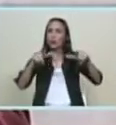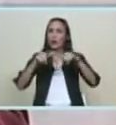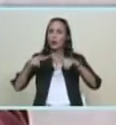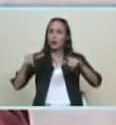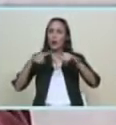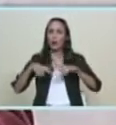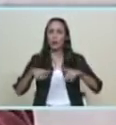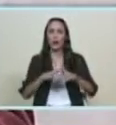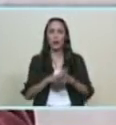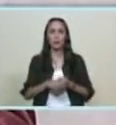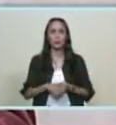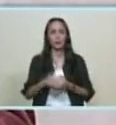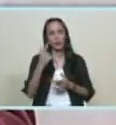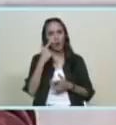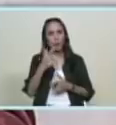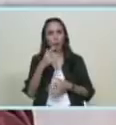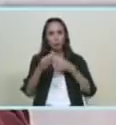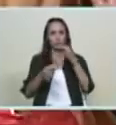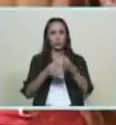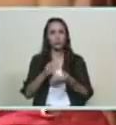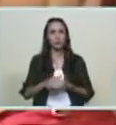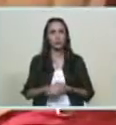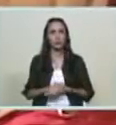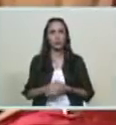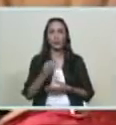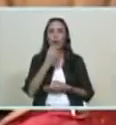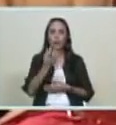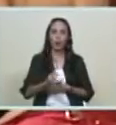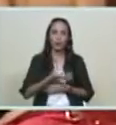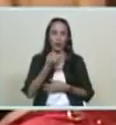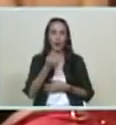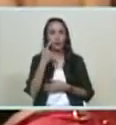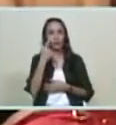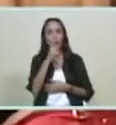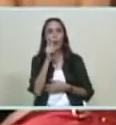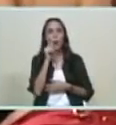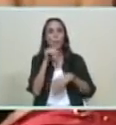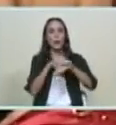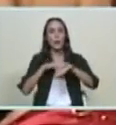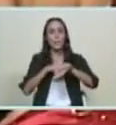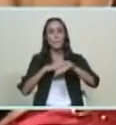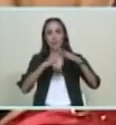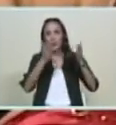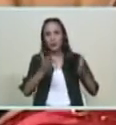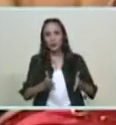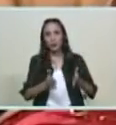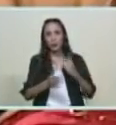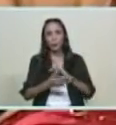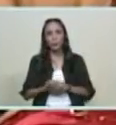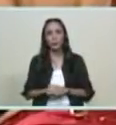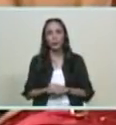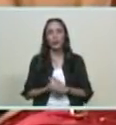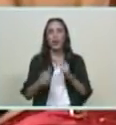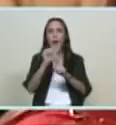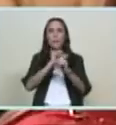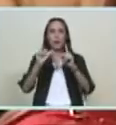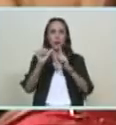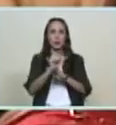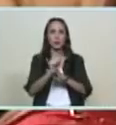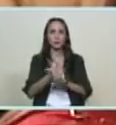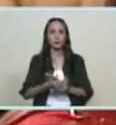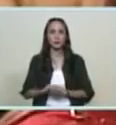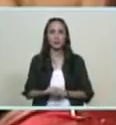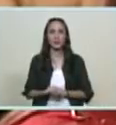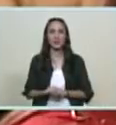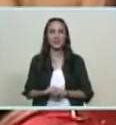nuestra fauna y flora? por favor buenas tardes mi comandante buenas tardes pueblo de Venezuela si efectivamente nos sumamos a esta tarea